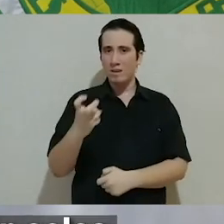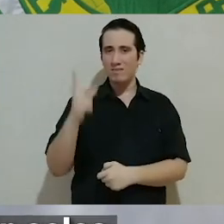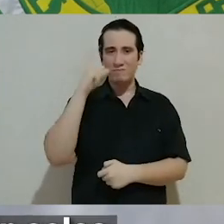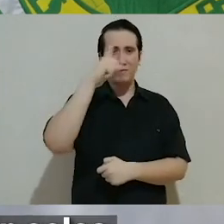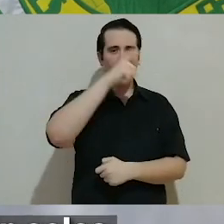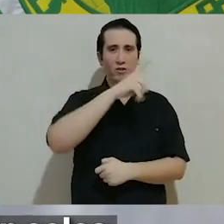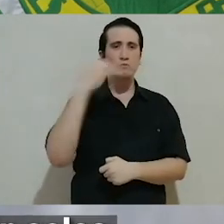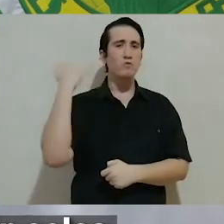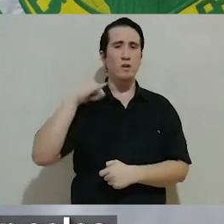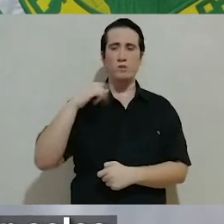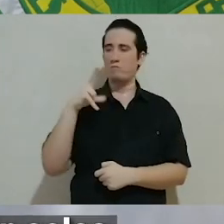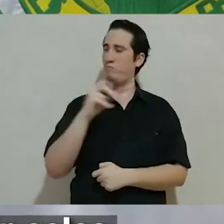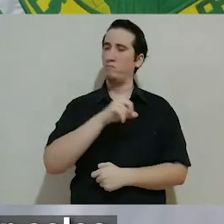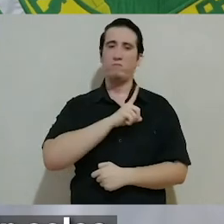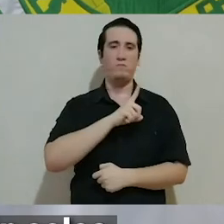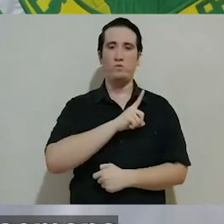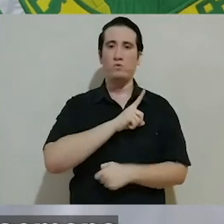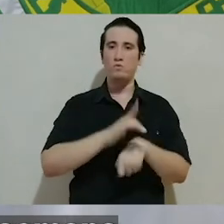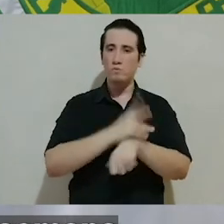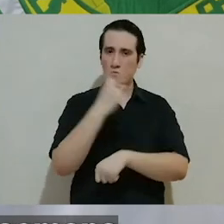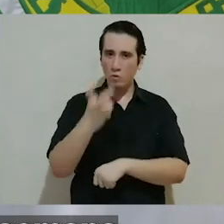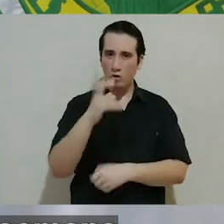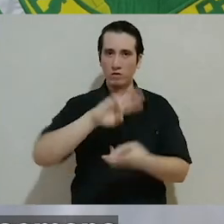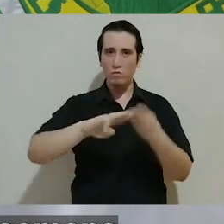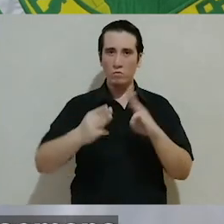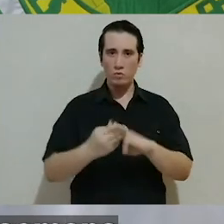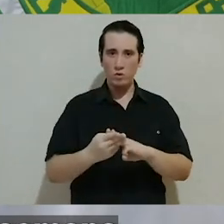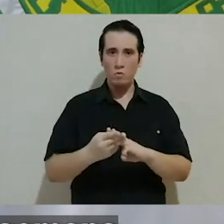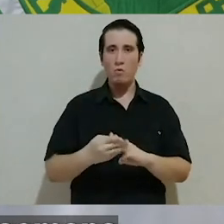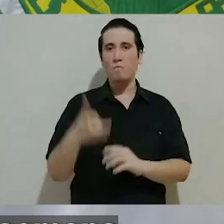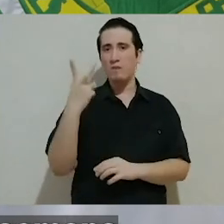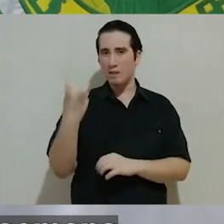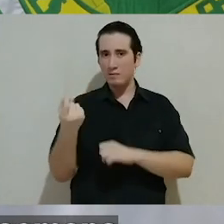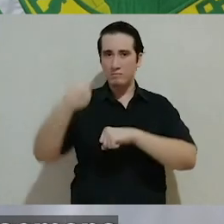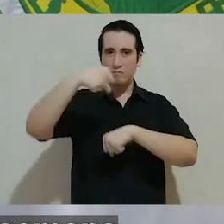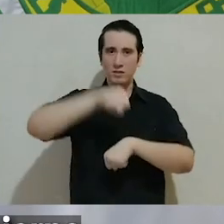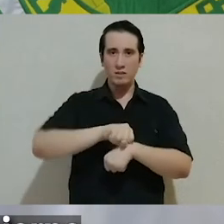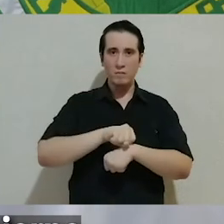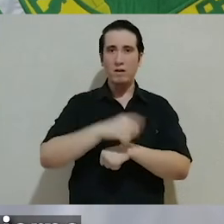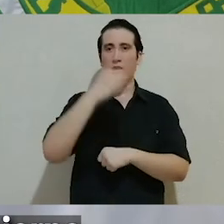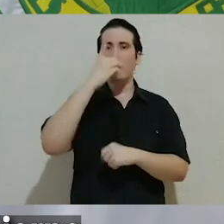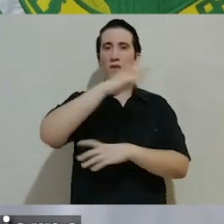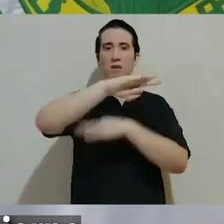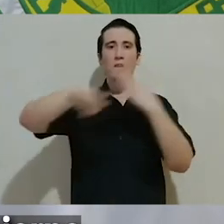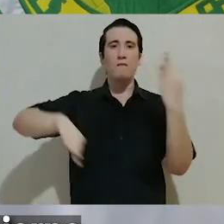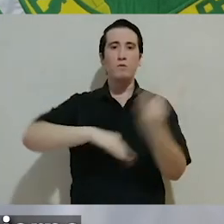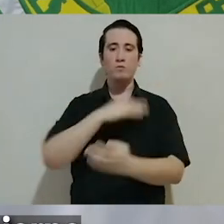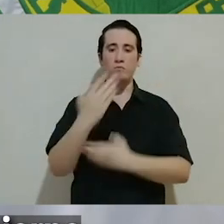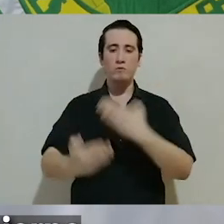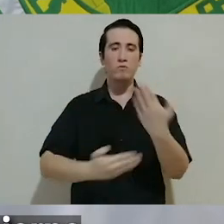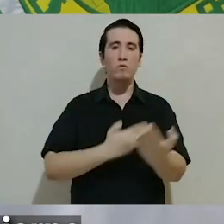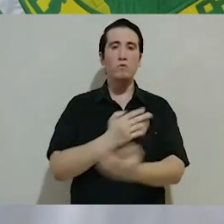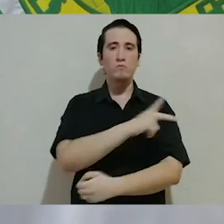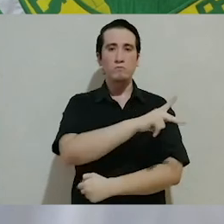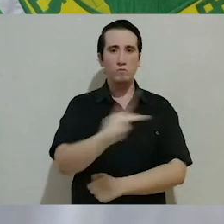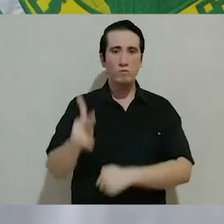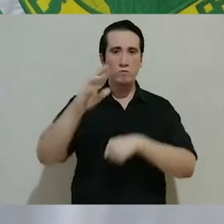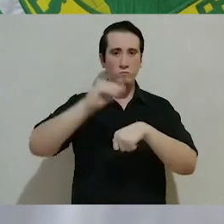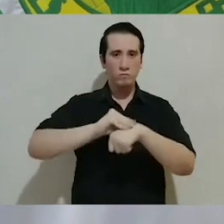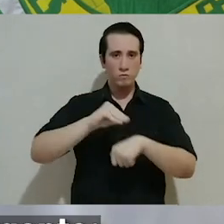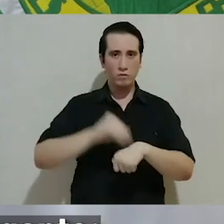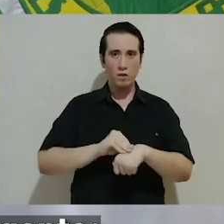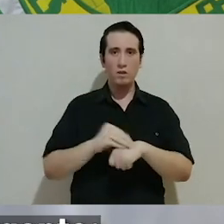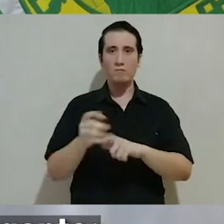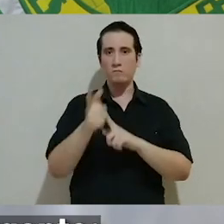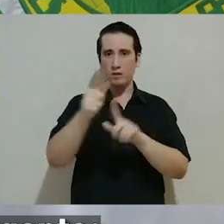ante esta adversidad los yucatecos no están solos. Por este motivo, durante el transcurso de la semana, instruí a todos los funcionarios de mi Gobierno que se